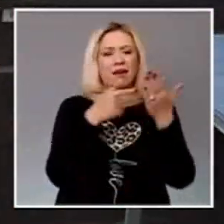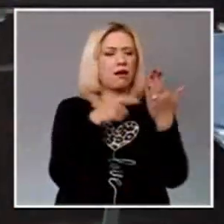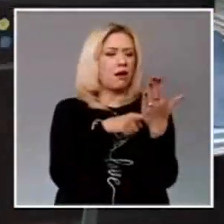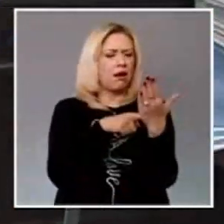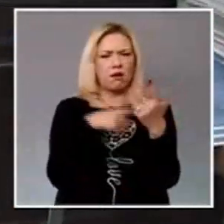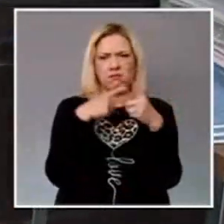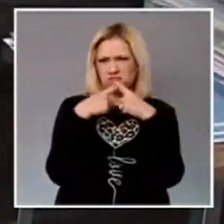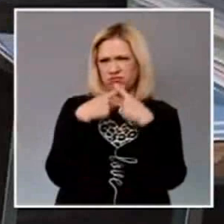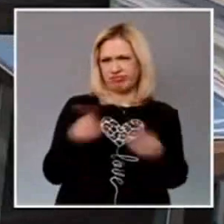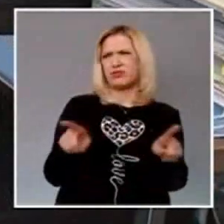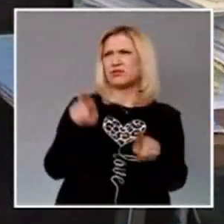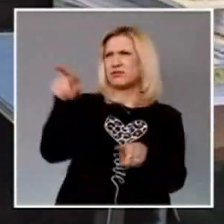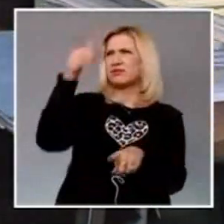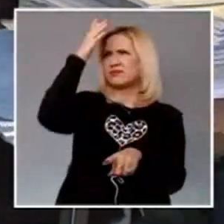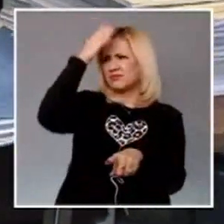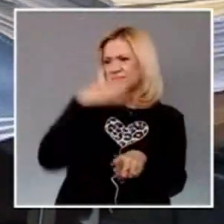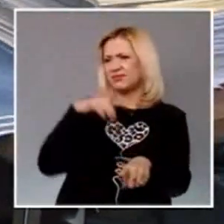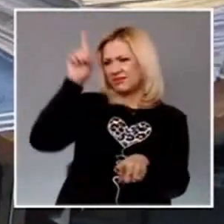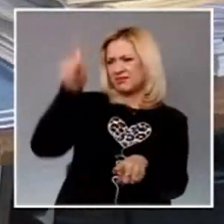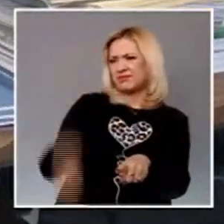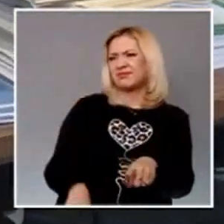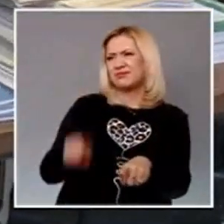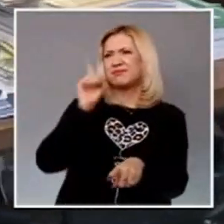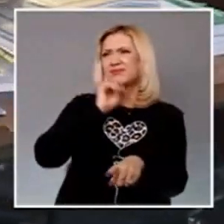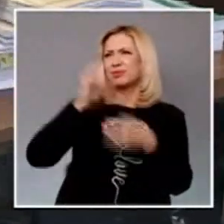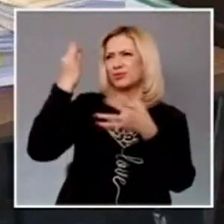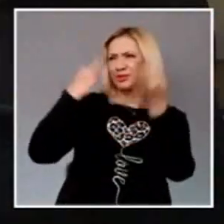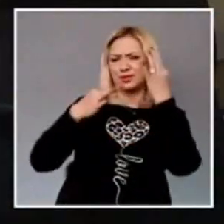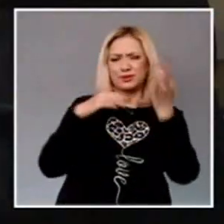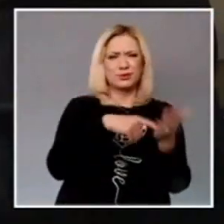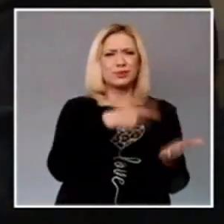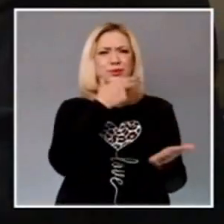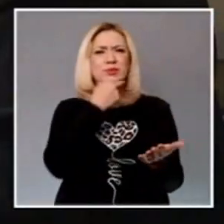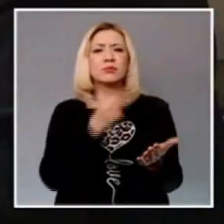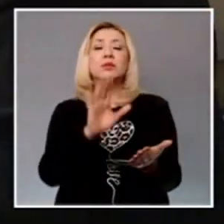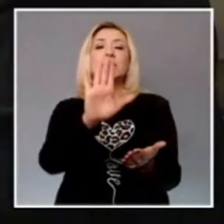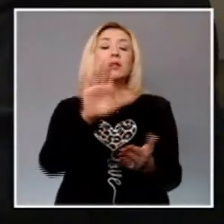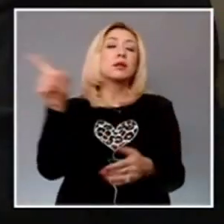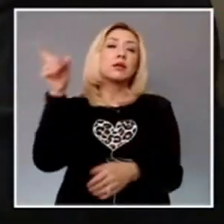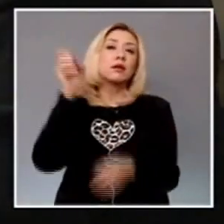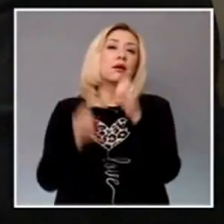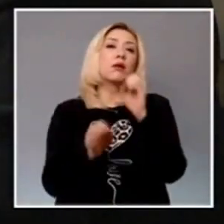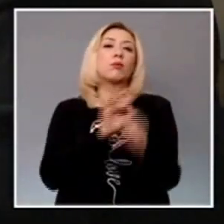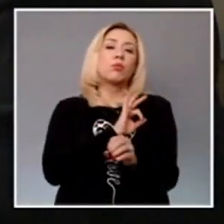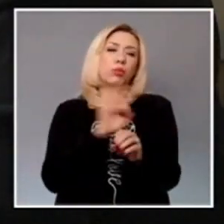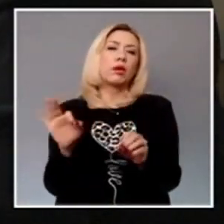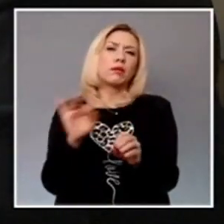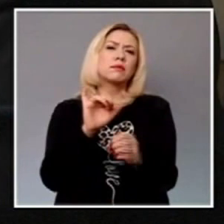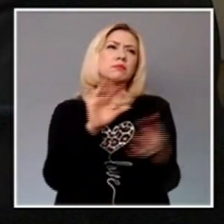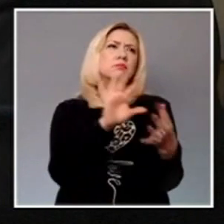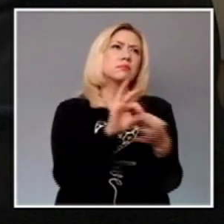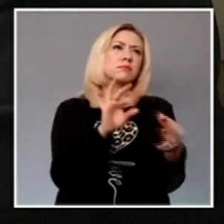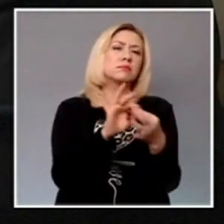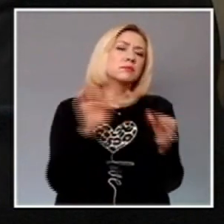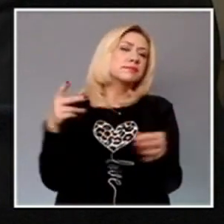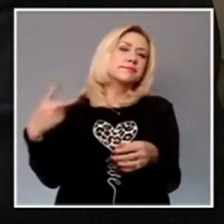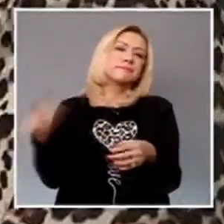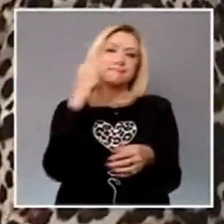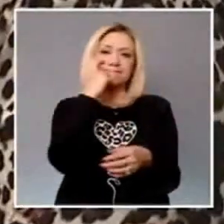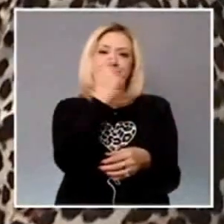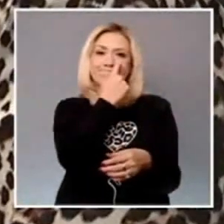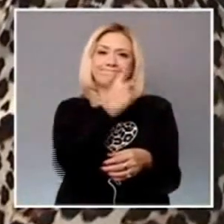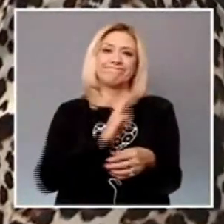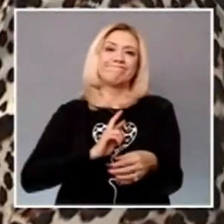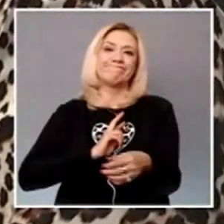autodeterminado, las autoridades judiciales podrán aclarar por única ocasión esa cuestión en la primera actuación dentro del